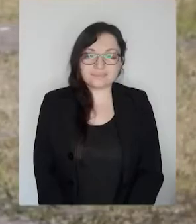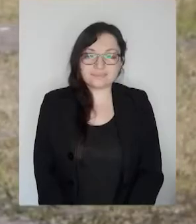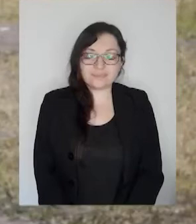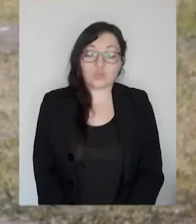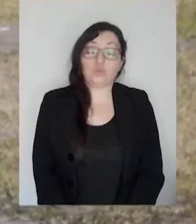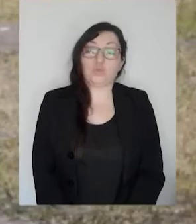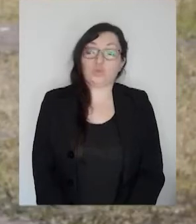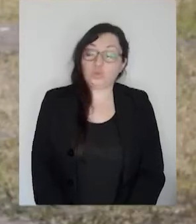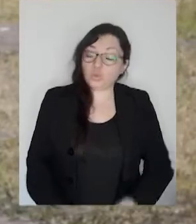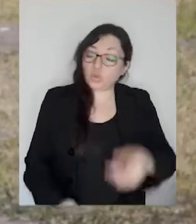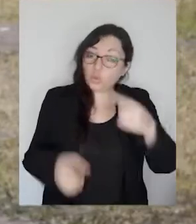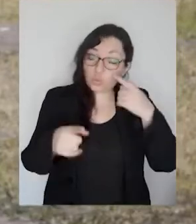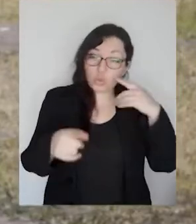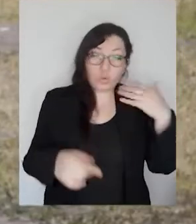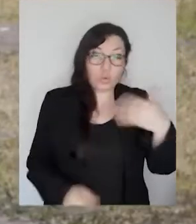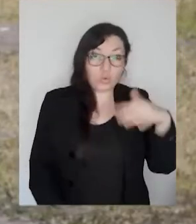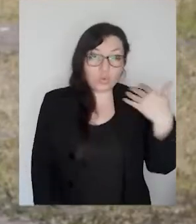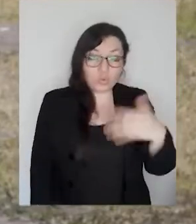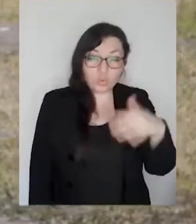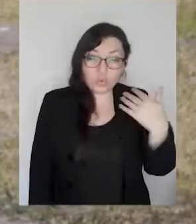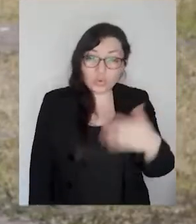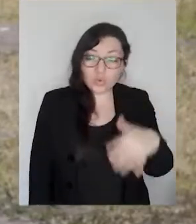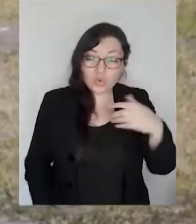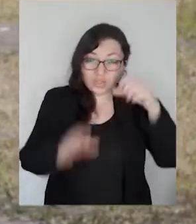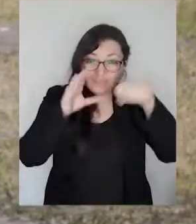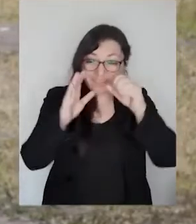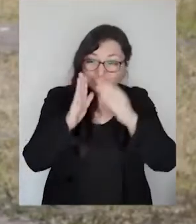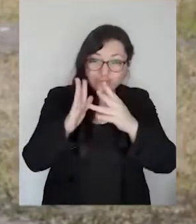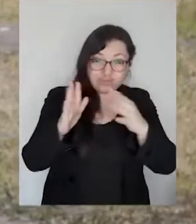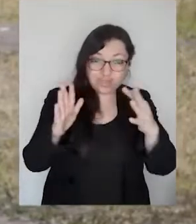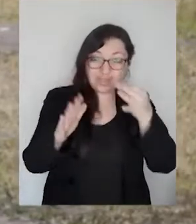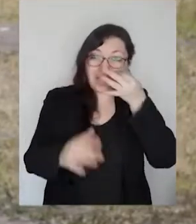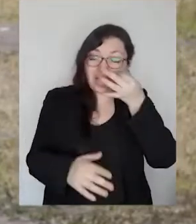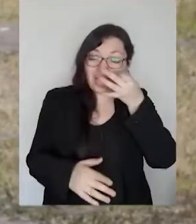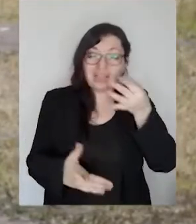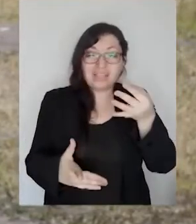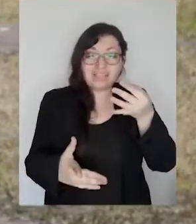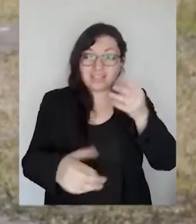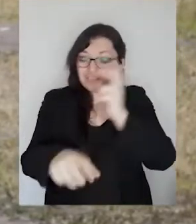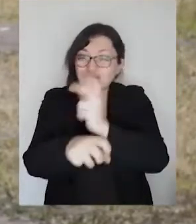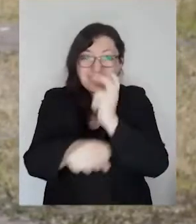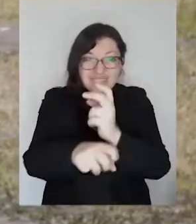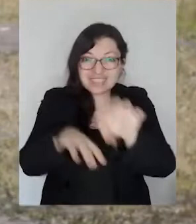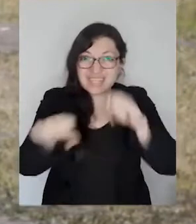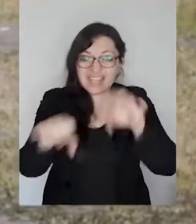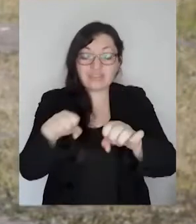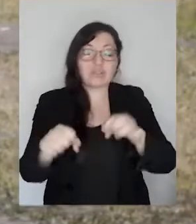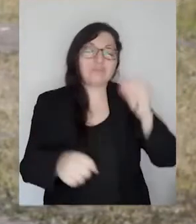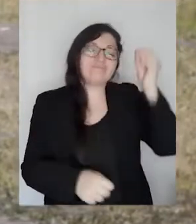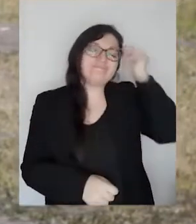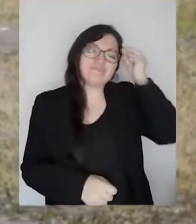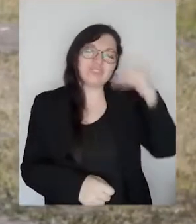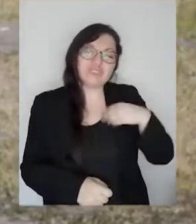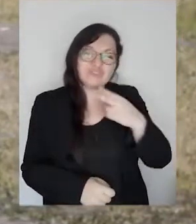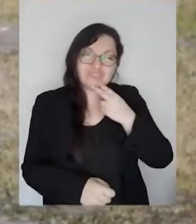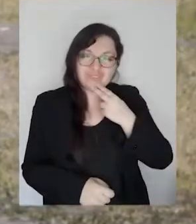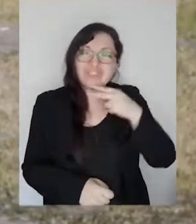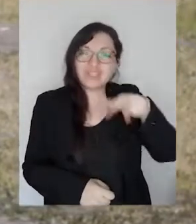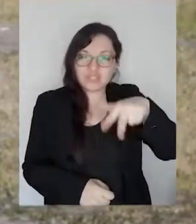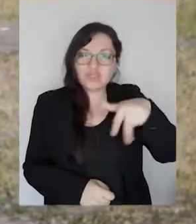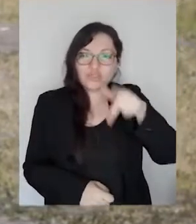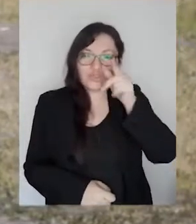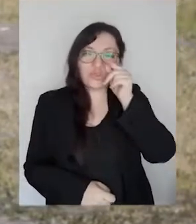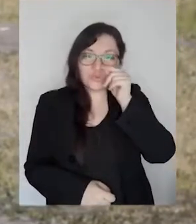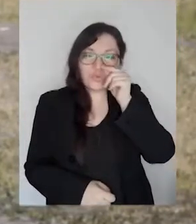Fuerte, o sea, ver estas imágenes de saqueo me hacen recordar lo que viví el 18 de